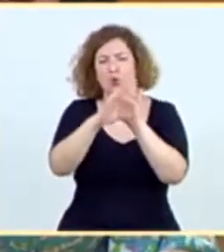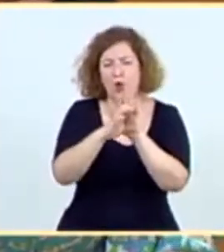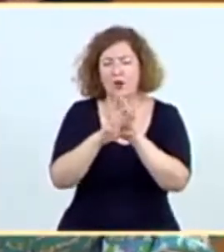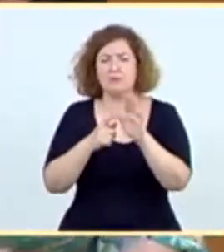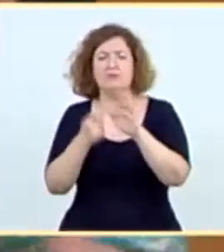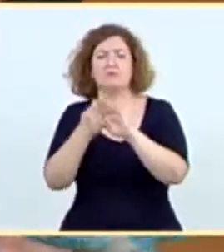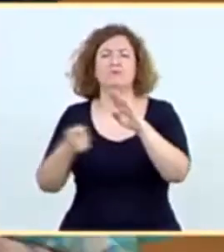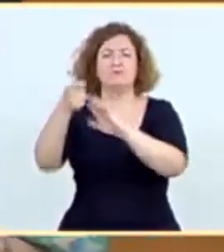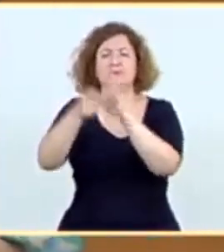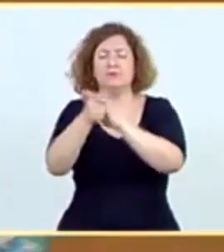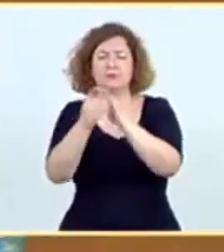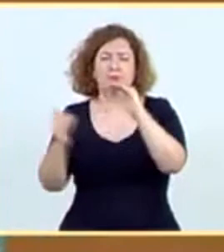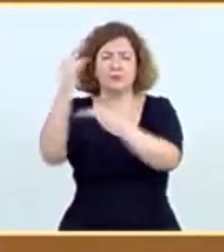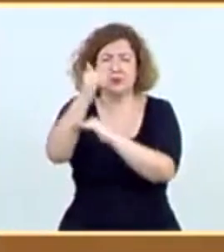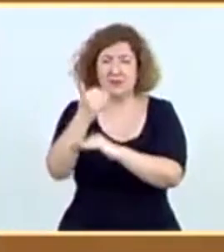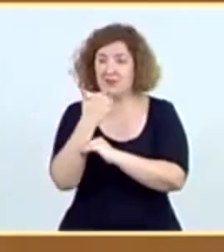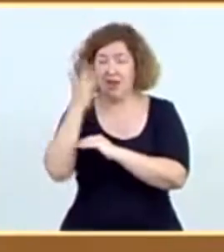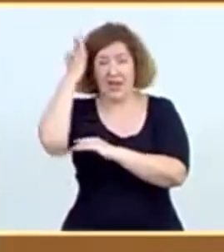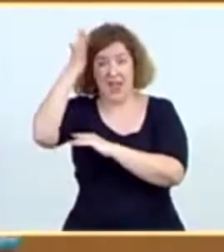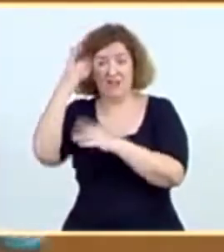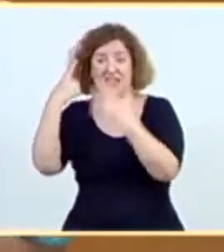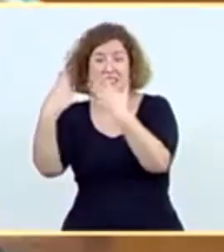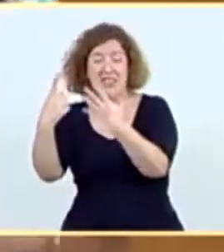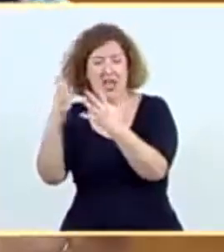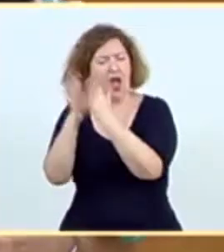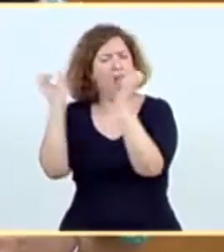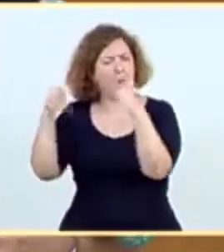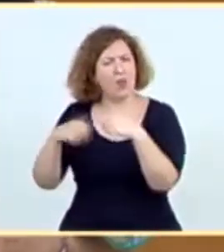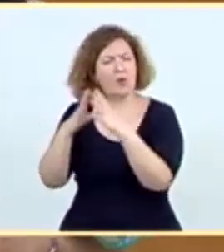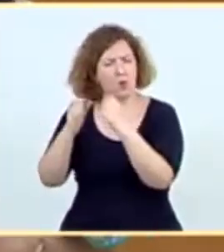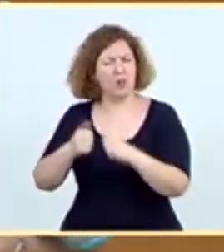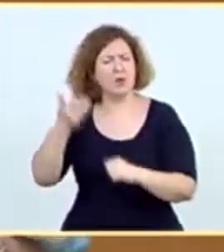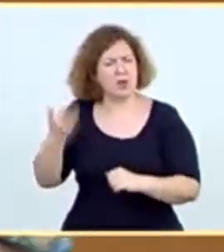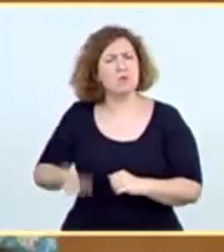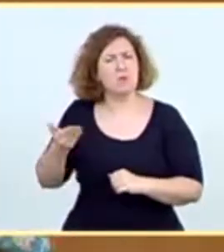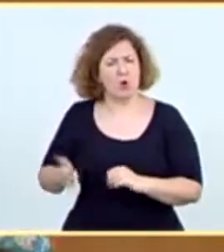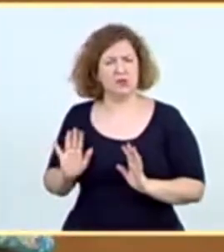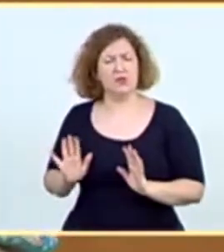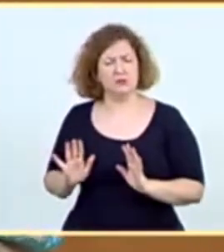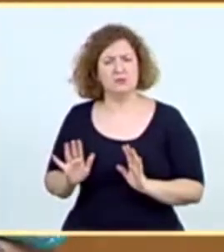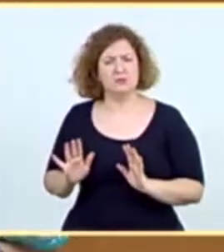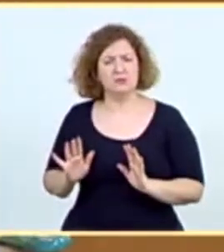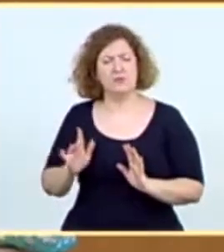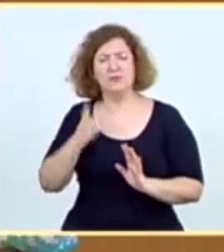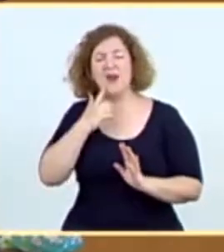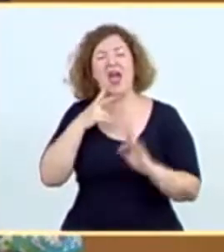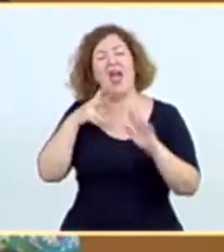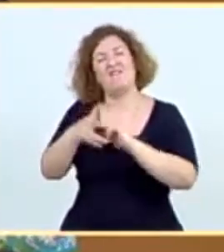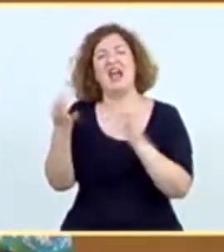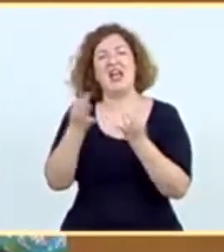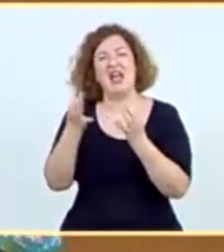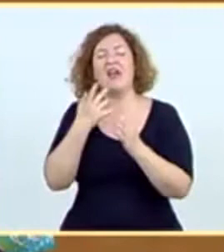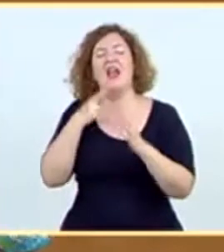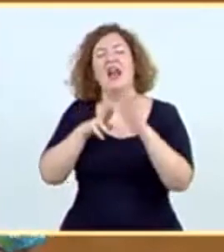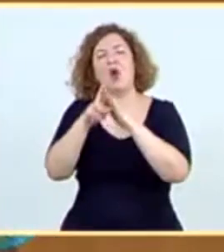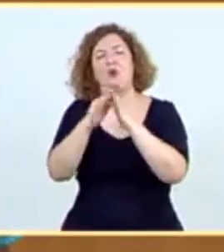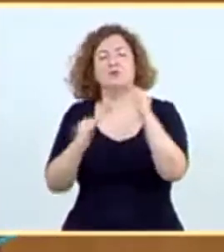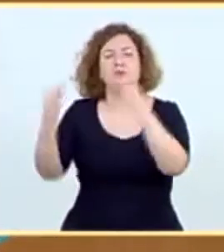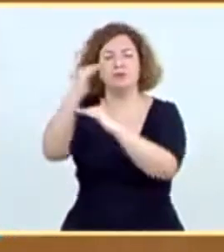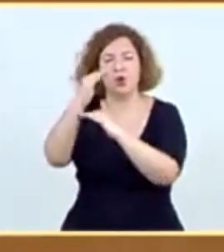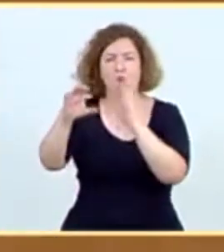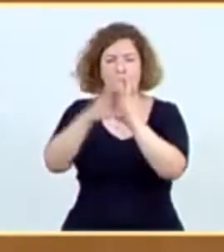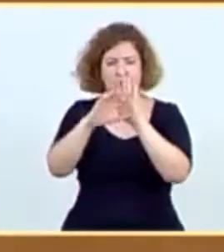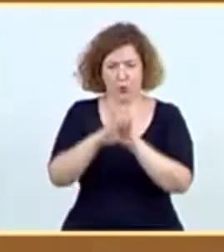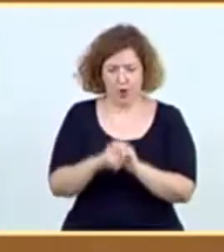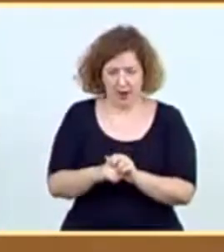en Navarra han sido 6, 6 acuerdos muy importantes que han evitado recursos de inconstitucionalidad. Por